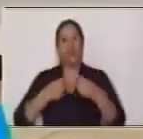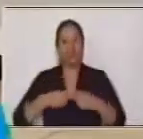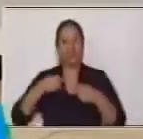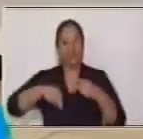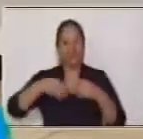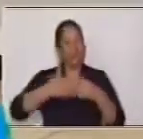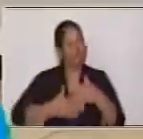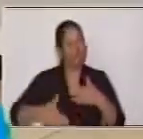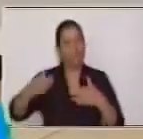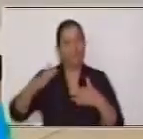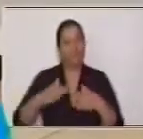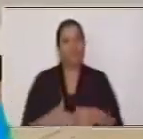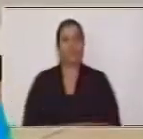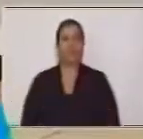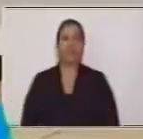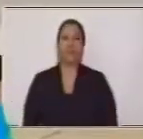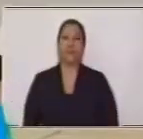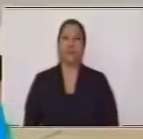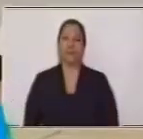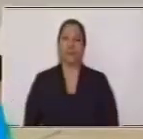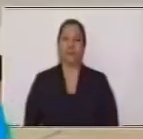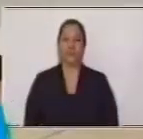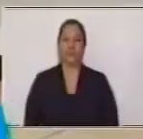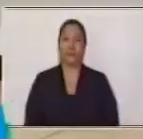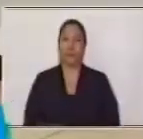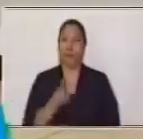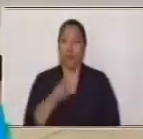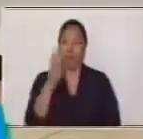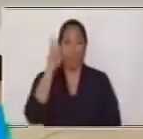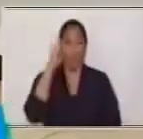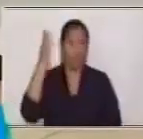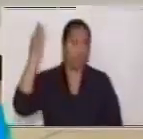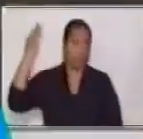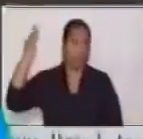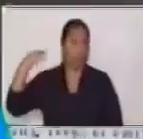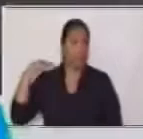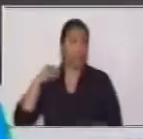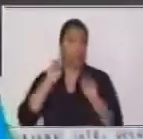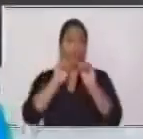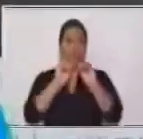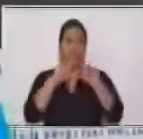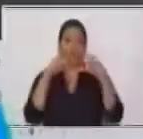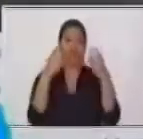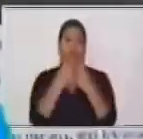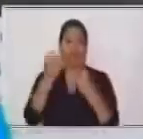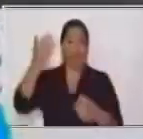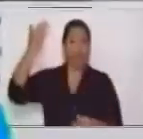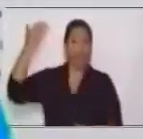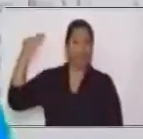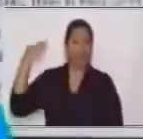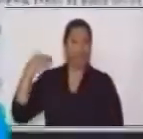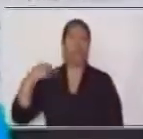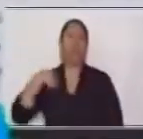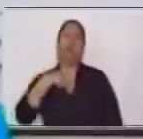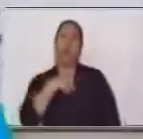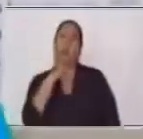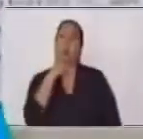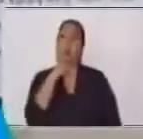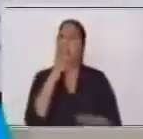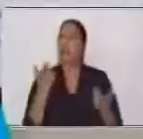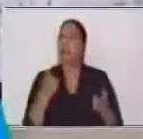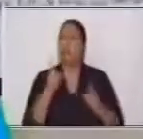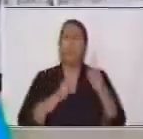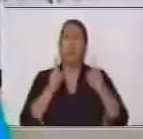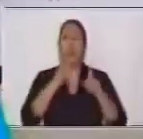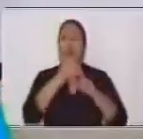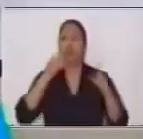Muy bien. En la clase anterior, en la sesión anterior, hablamos sobre las oraciones compuestas